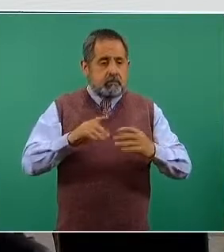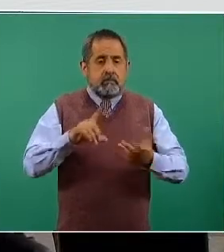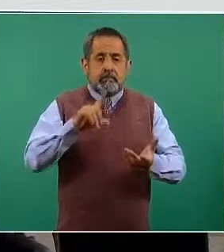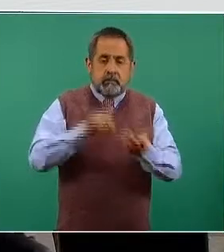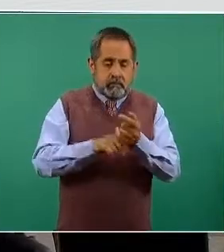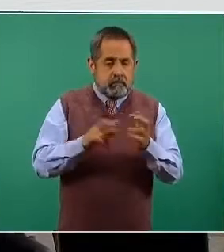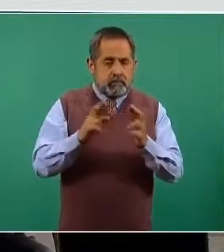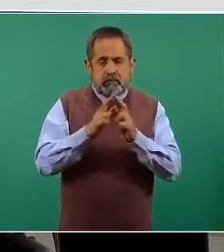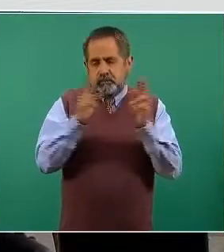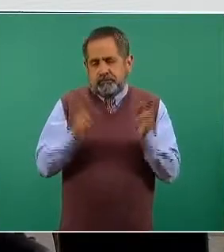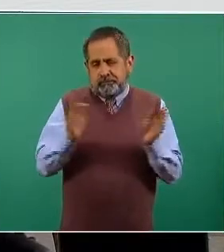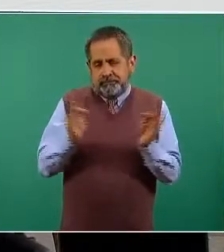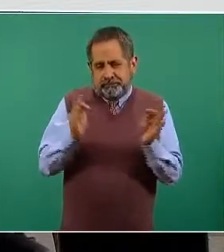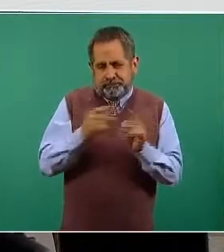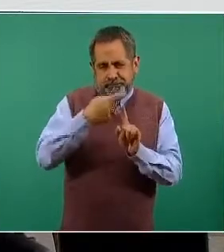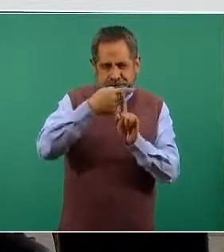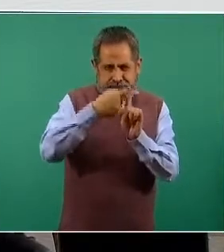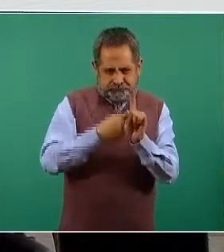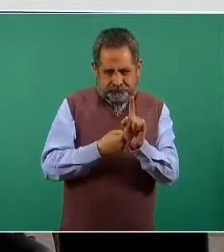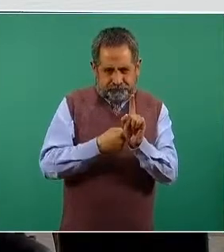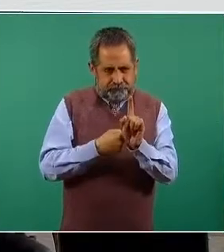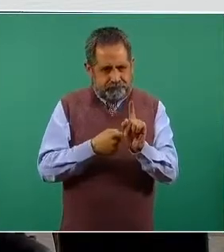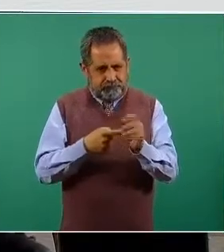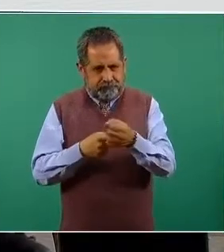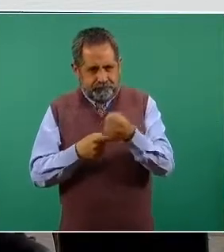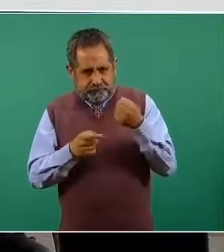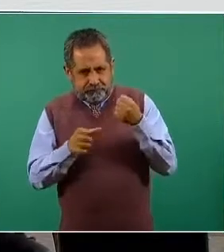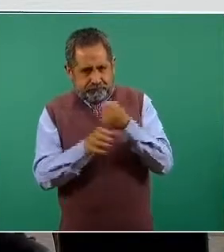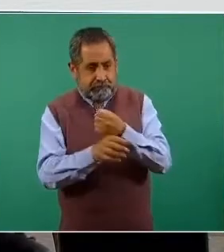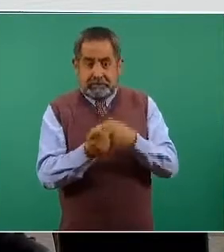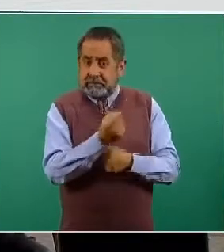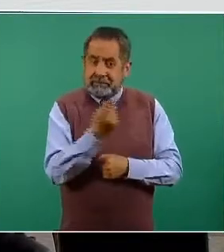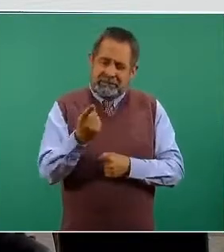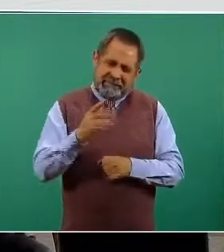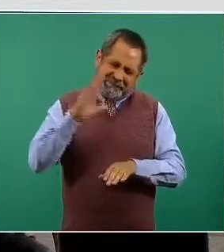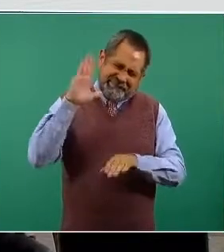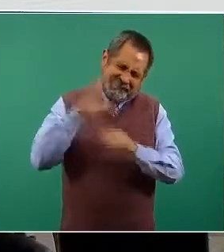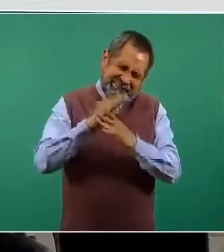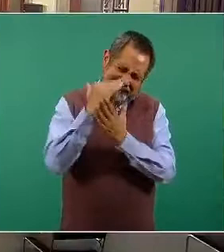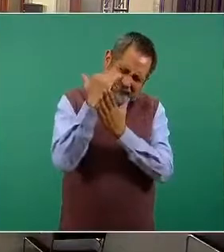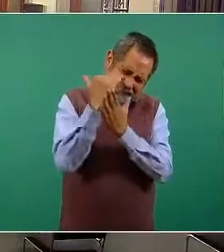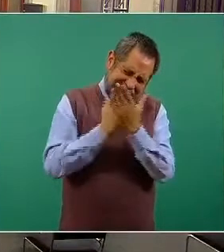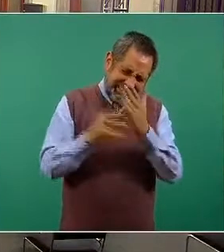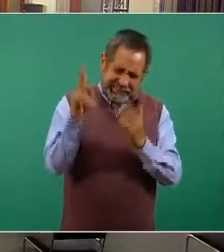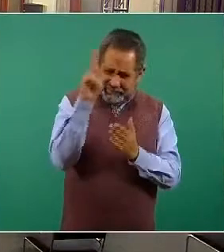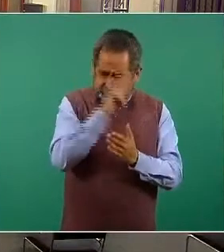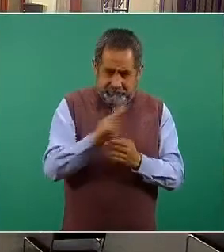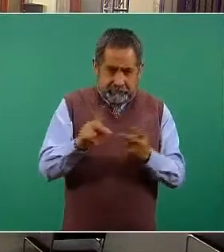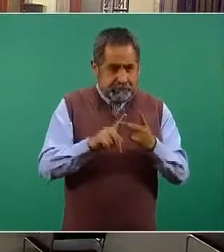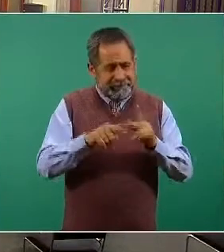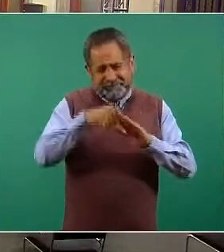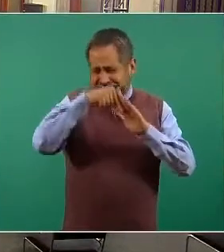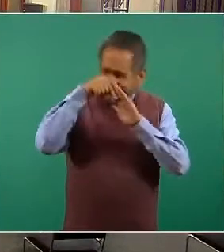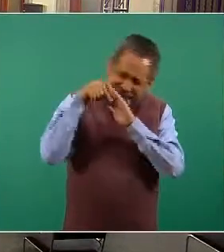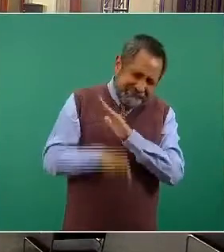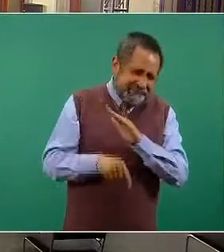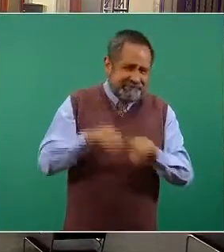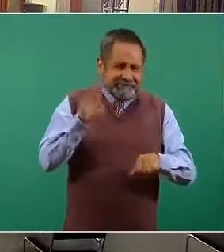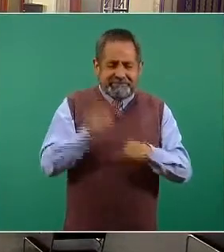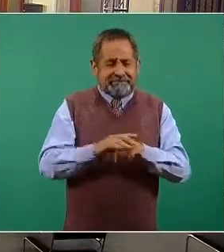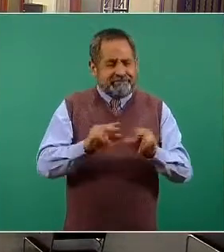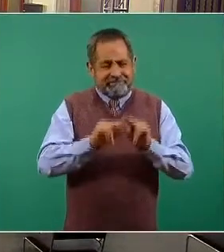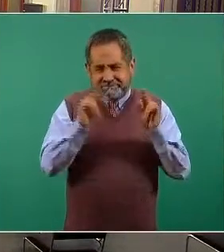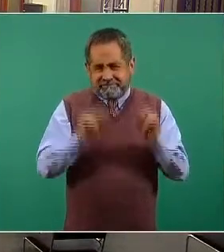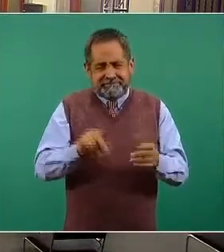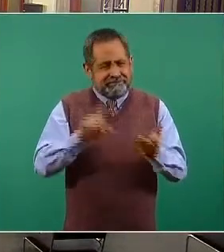en refrigeración, algunas están en congelación avanzada, otras están en ultracongelación. Estamos hablando